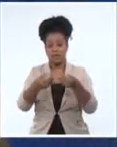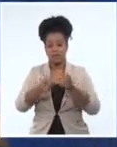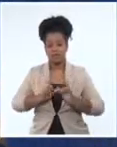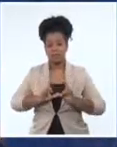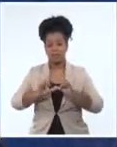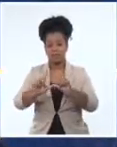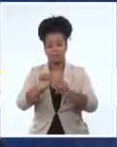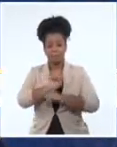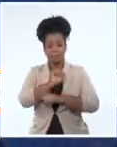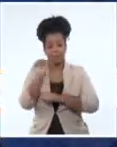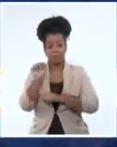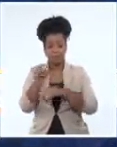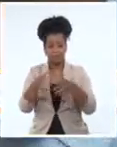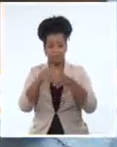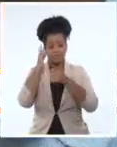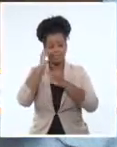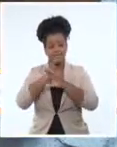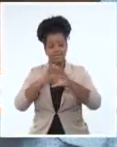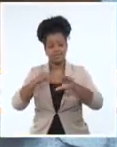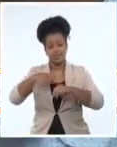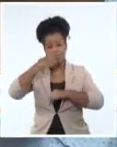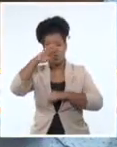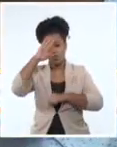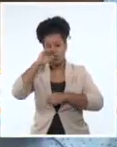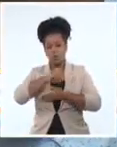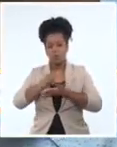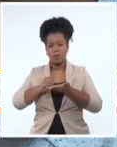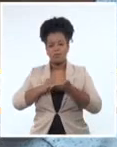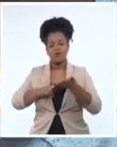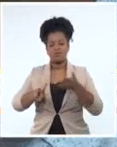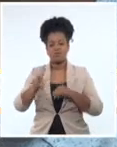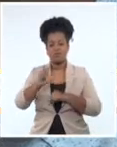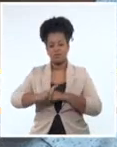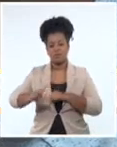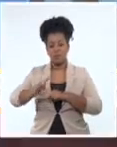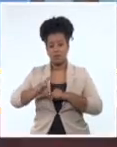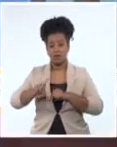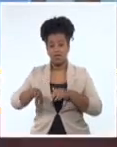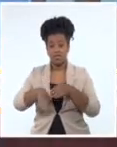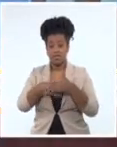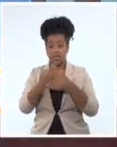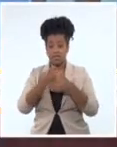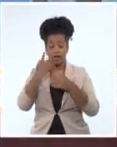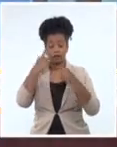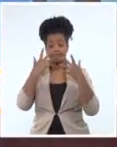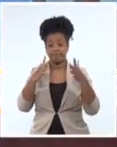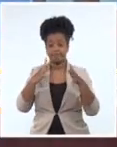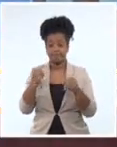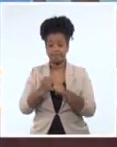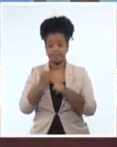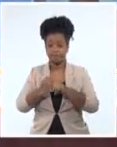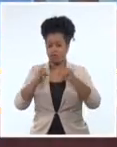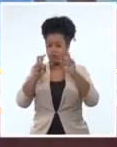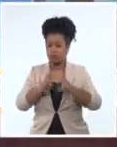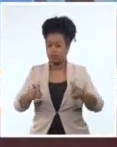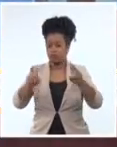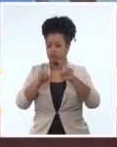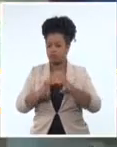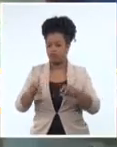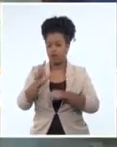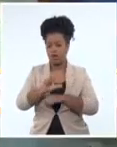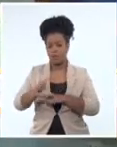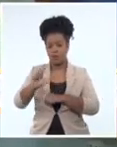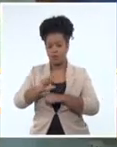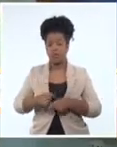Academia de Ciencias de Cuba en Camagüey, jornada en la que se resaltó la contribución de los investigadores agramontinos al desarrollo